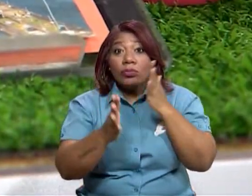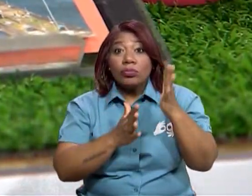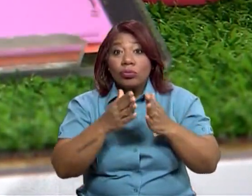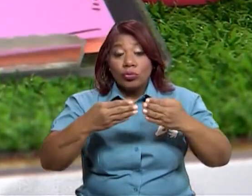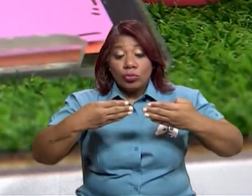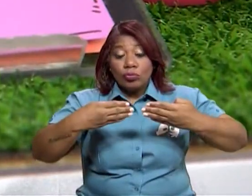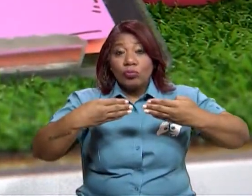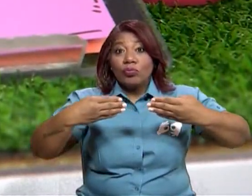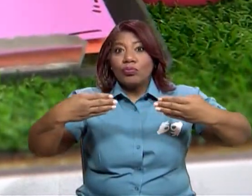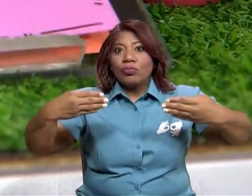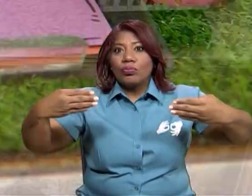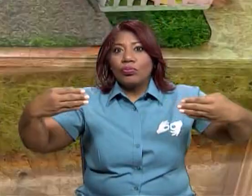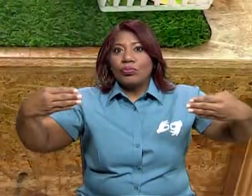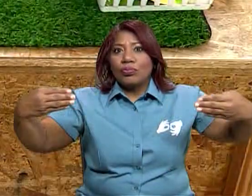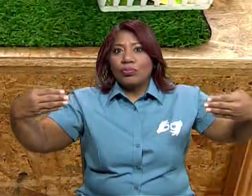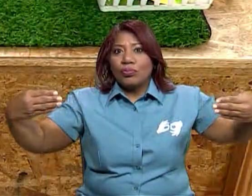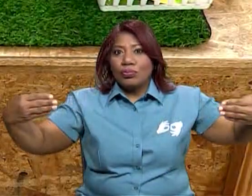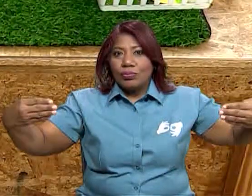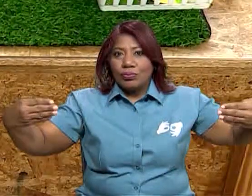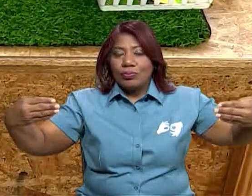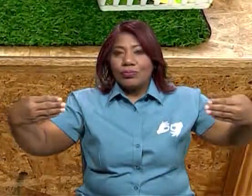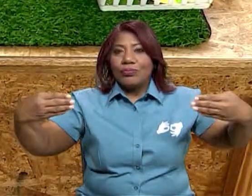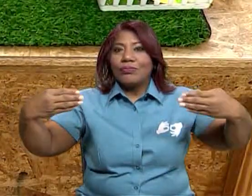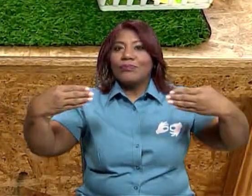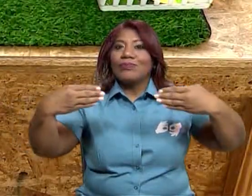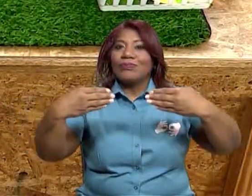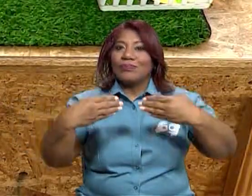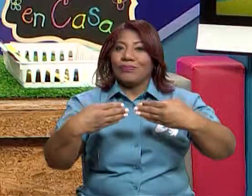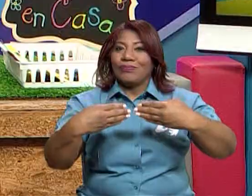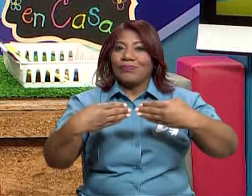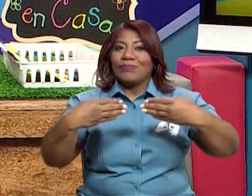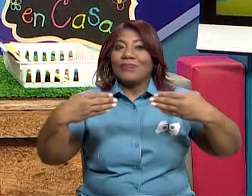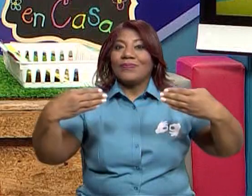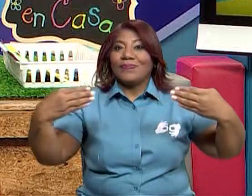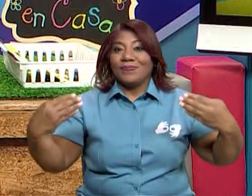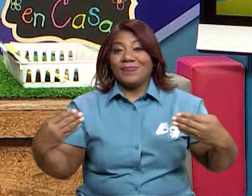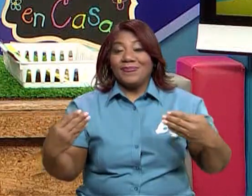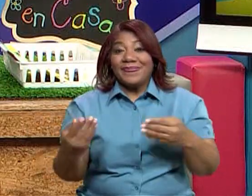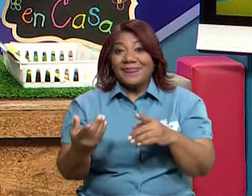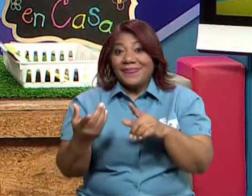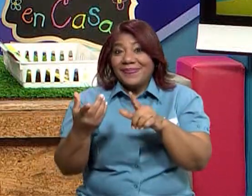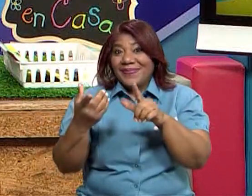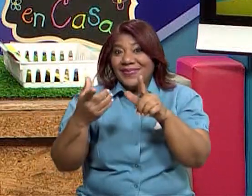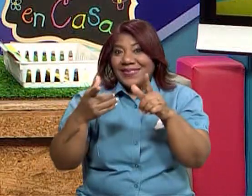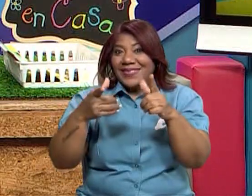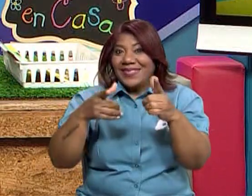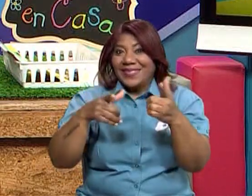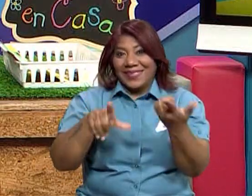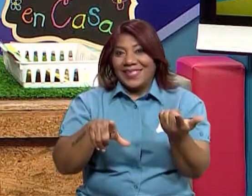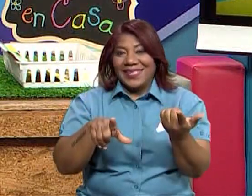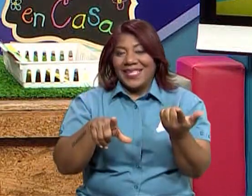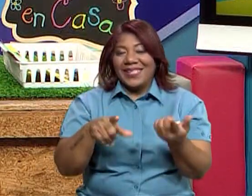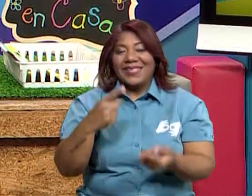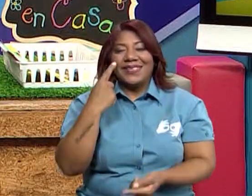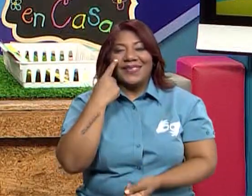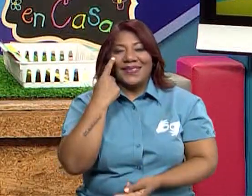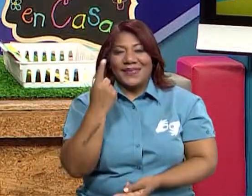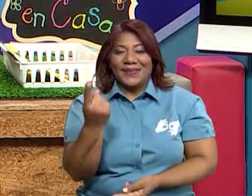Del tamaño de cada uno de ellos. Y cuando ya lo tengas armado, entonces vas a tener